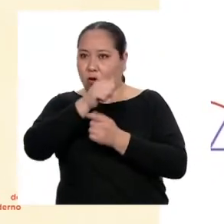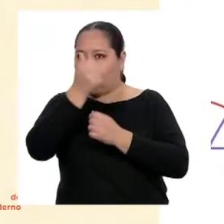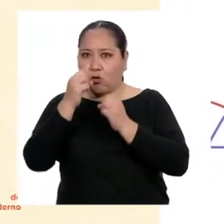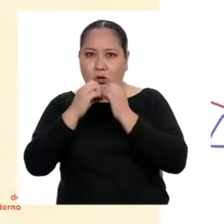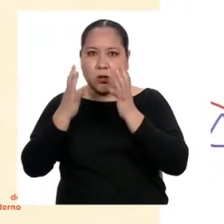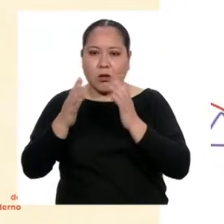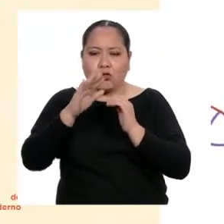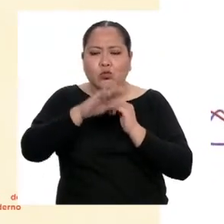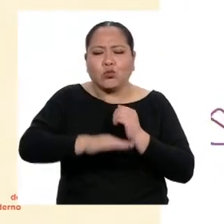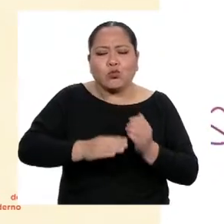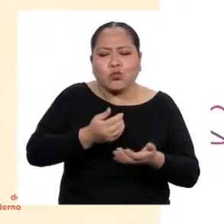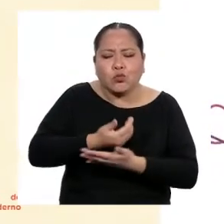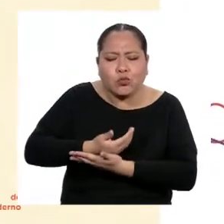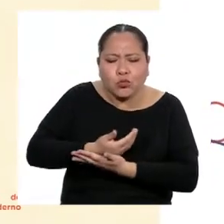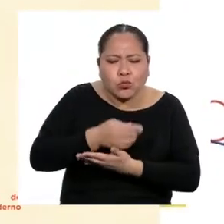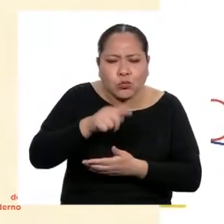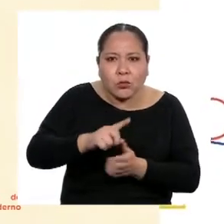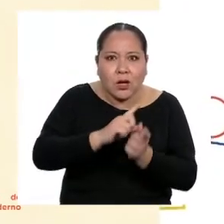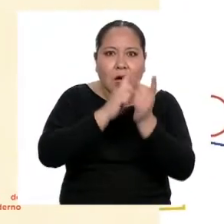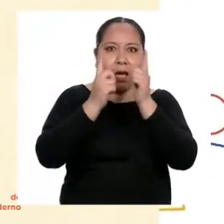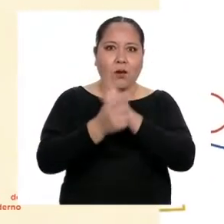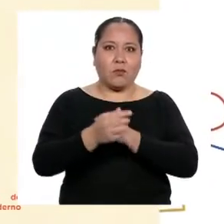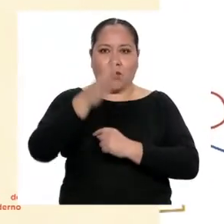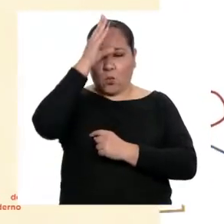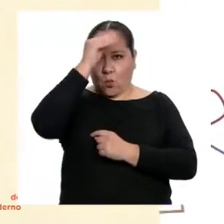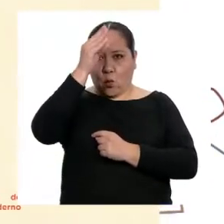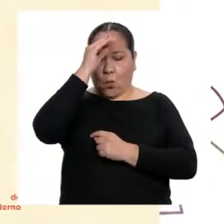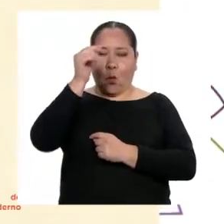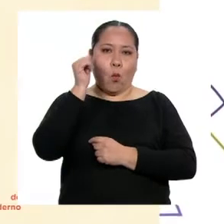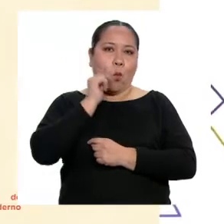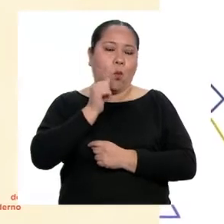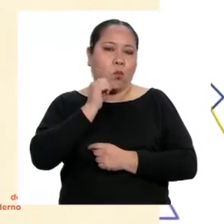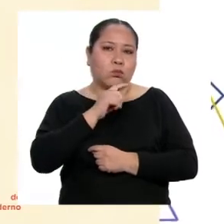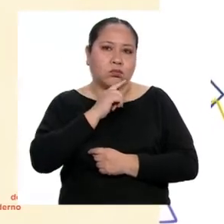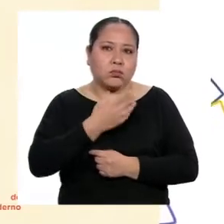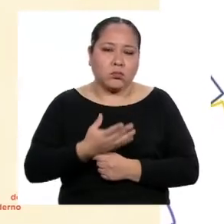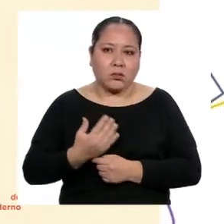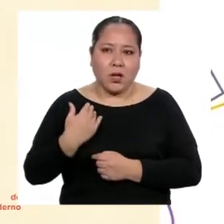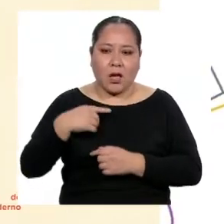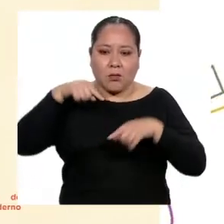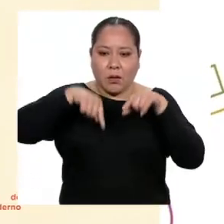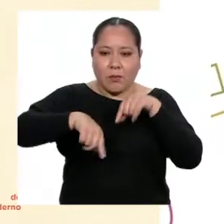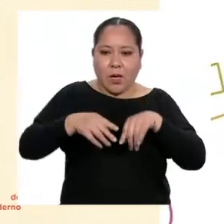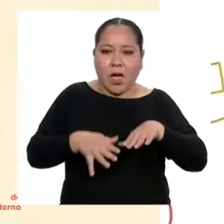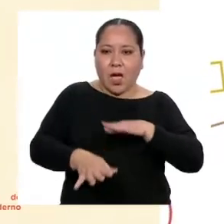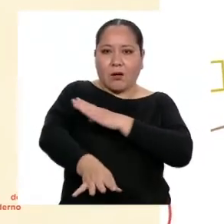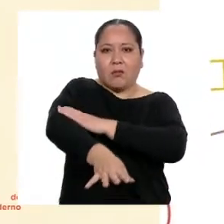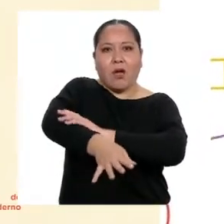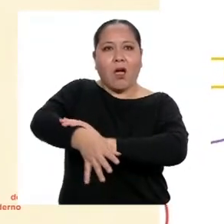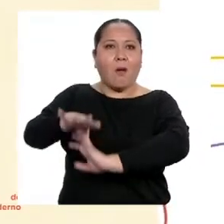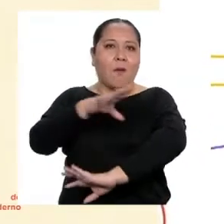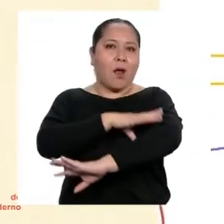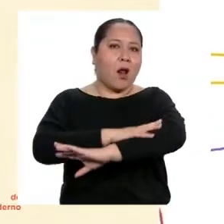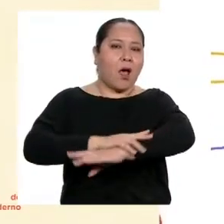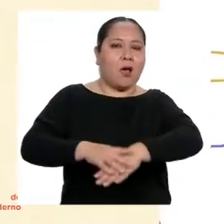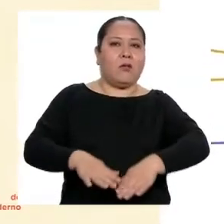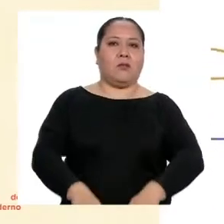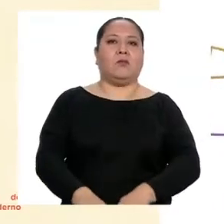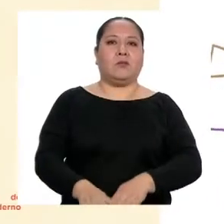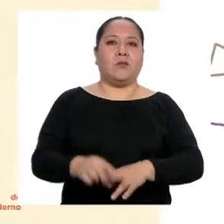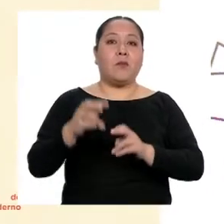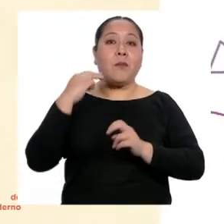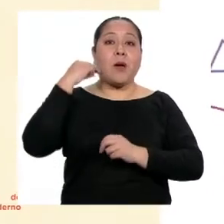criaturas a convertirse en muchachas y muchachos de largas piernas y brazos. Van madurando